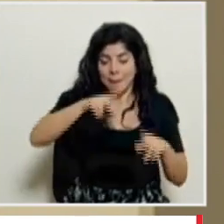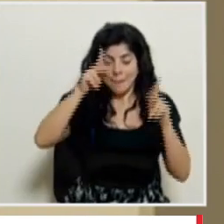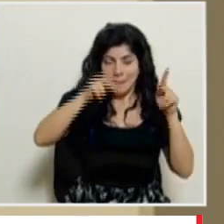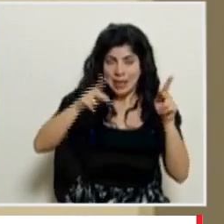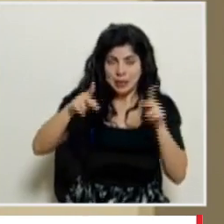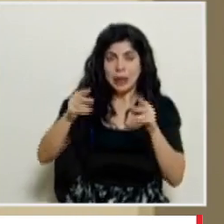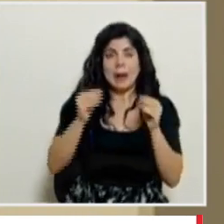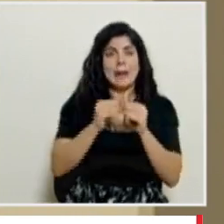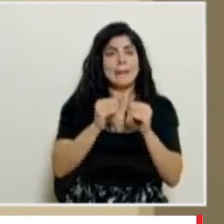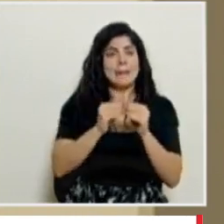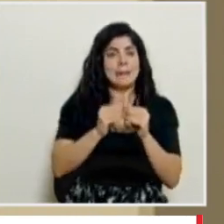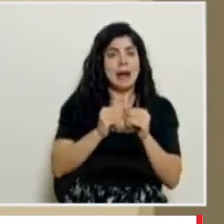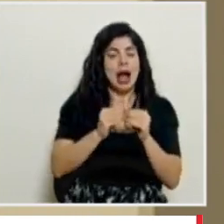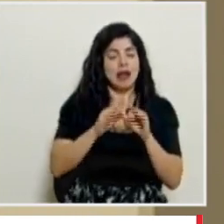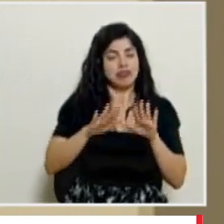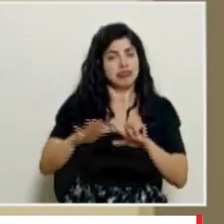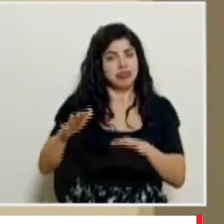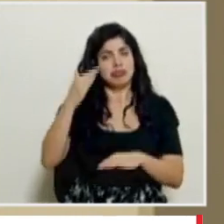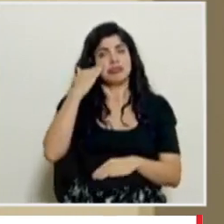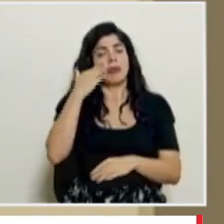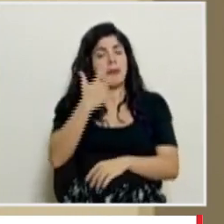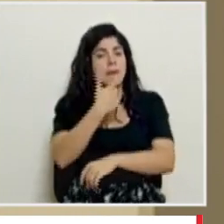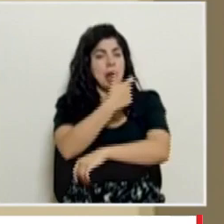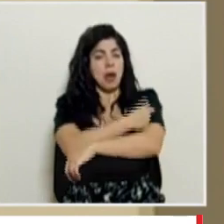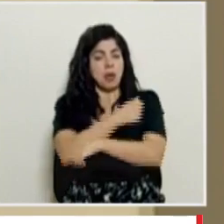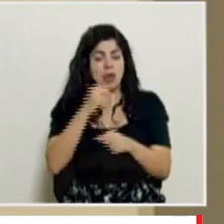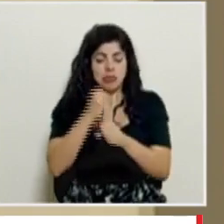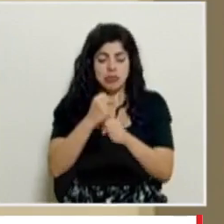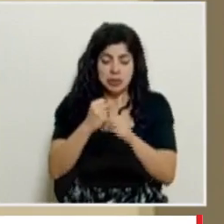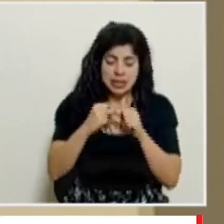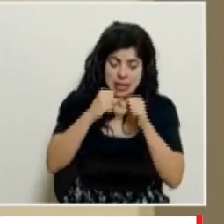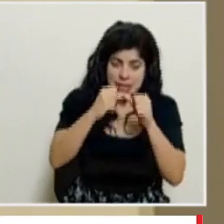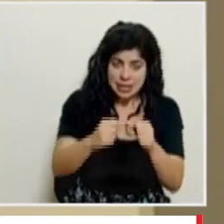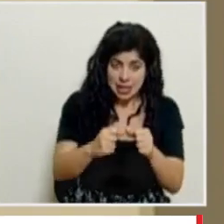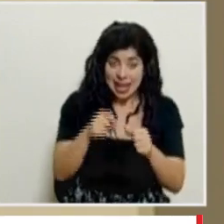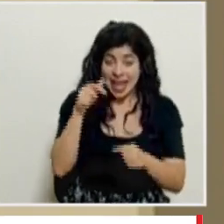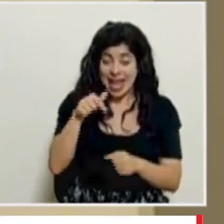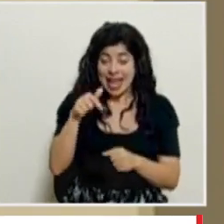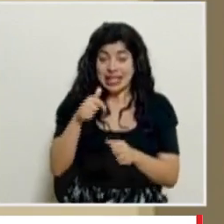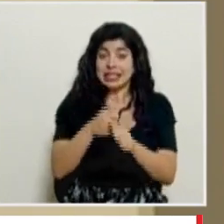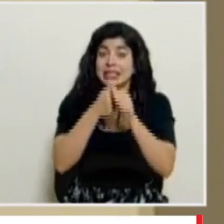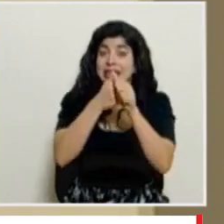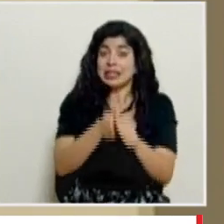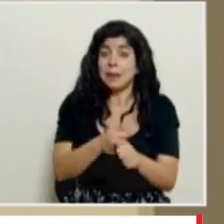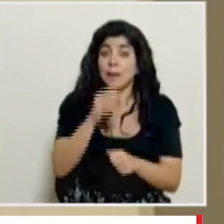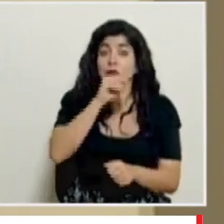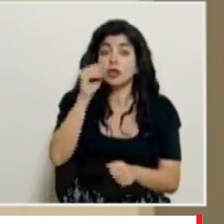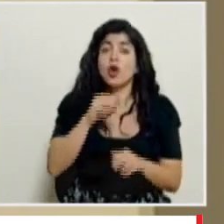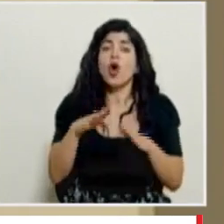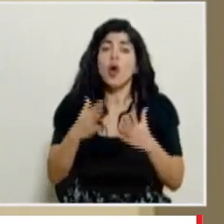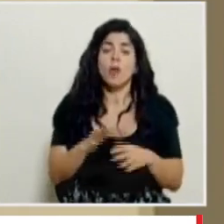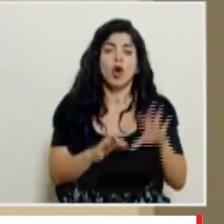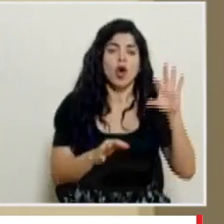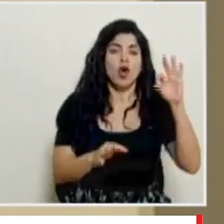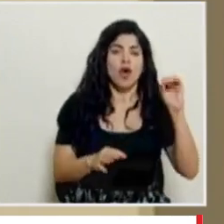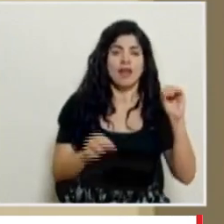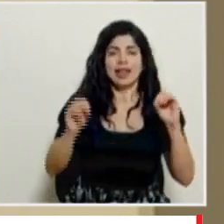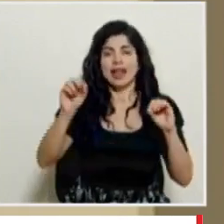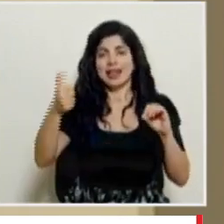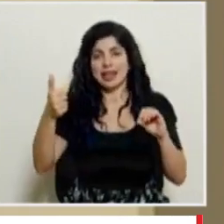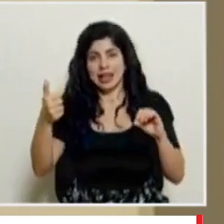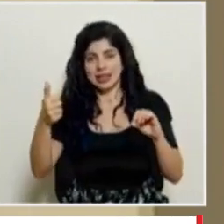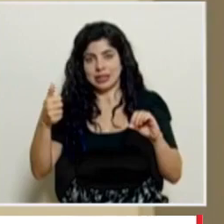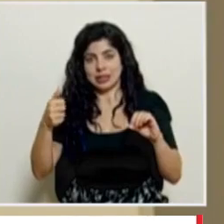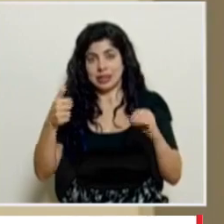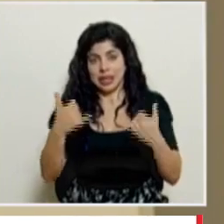tengan la tranquilidad de que ya están vacunados y pueden continuar con sus labores y lo estamos haciendo según el porcentaje 90-10 que es el que permite la comisión de